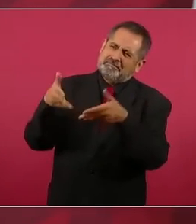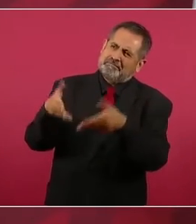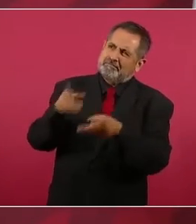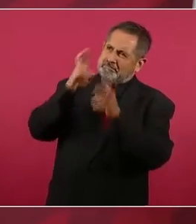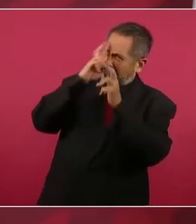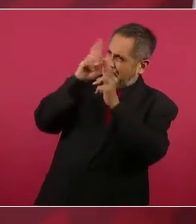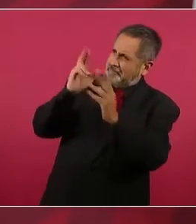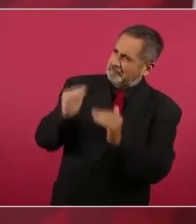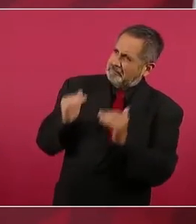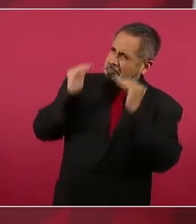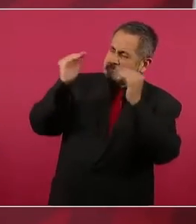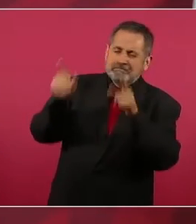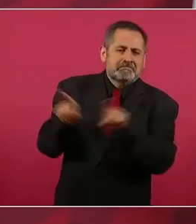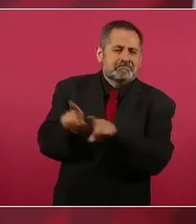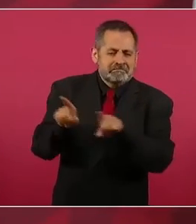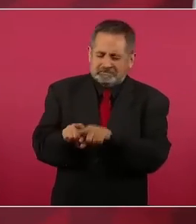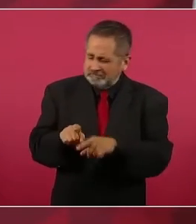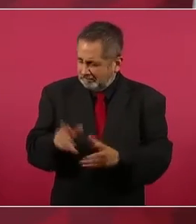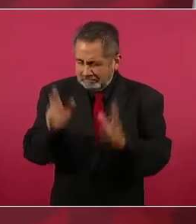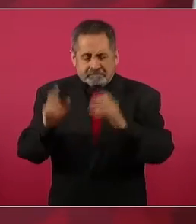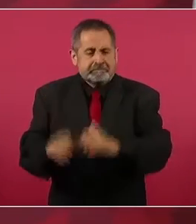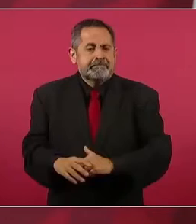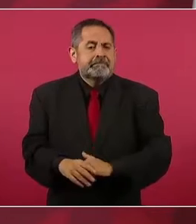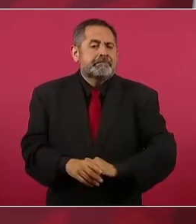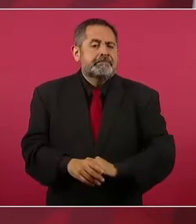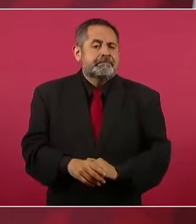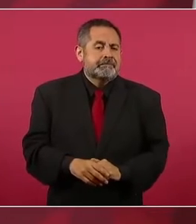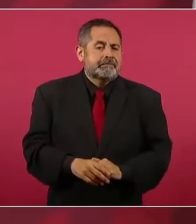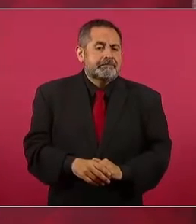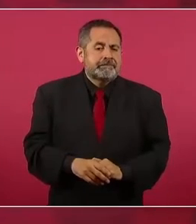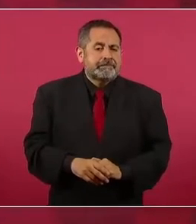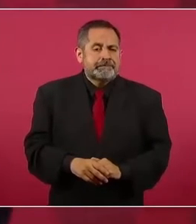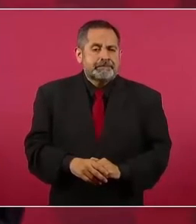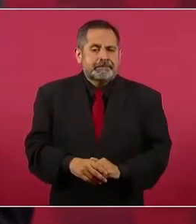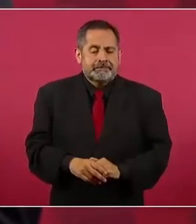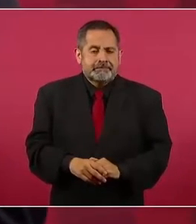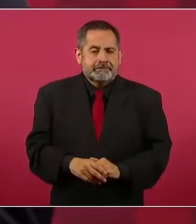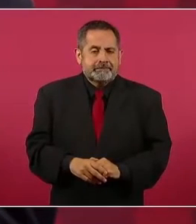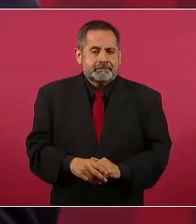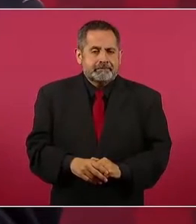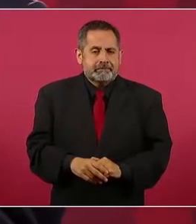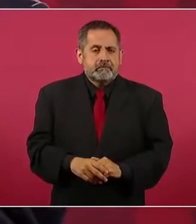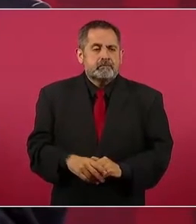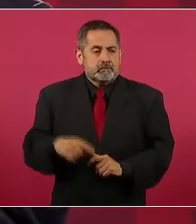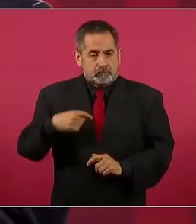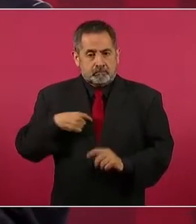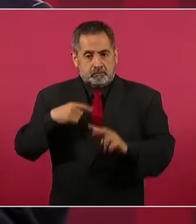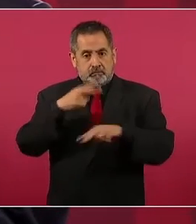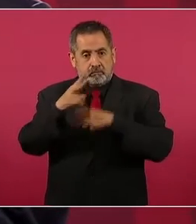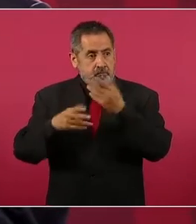voy a su plaza.